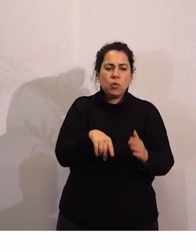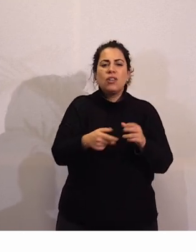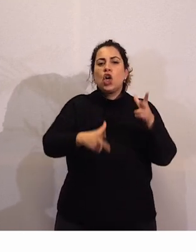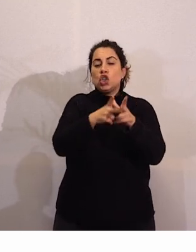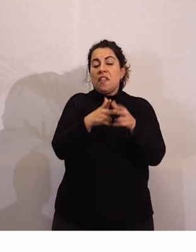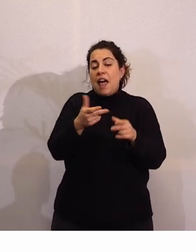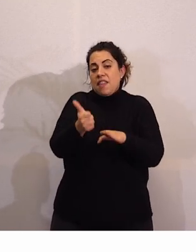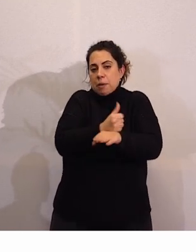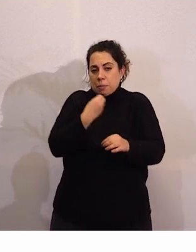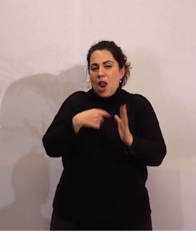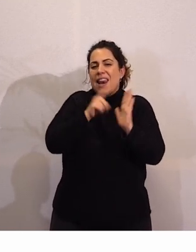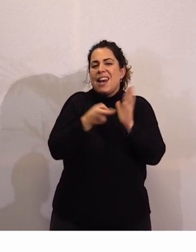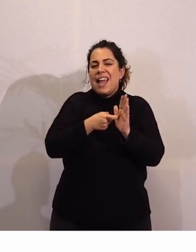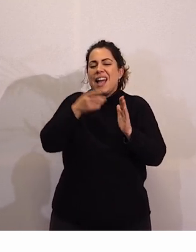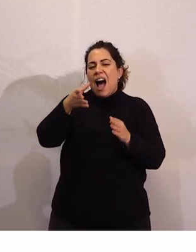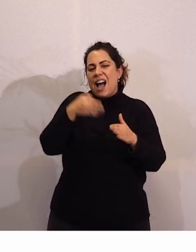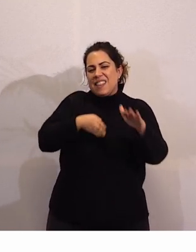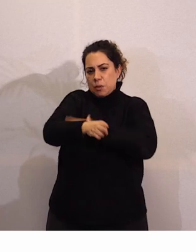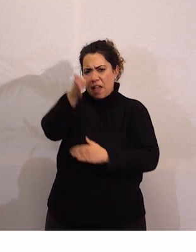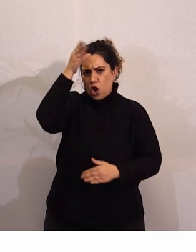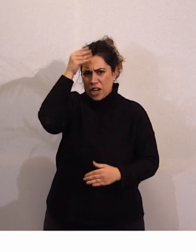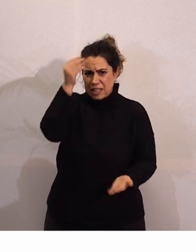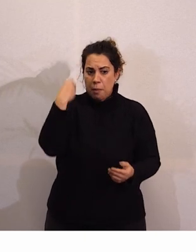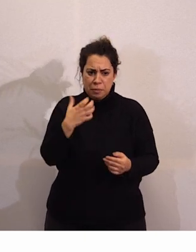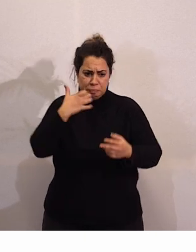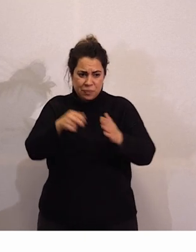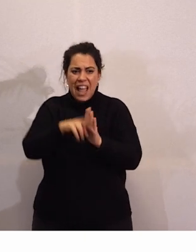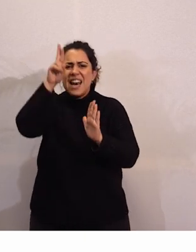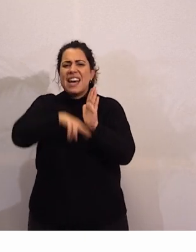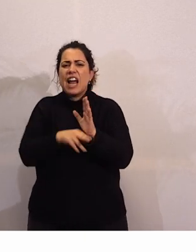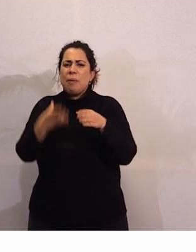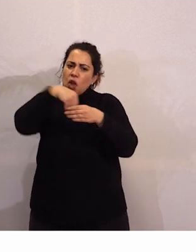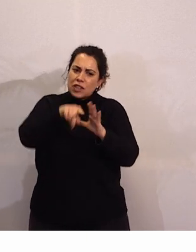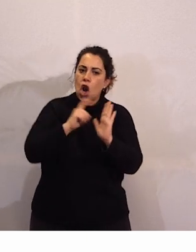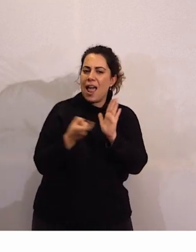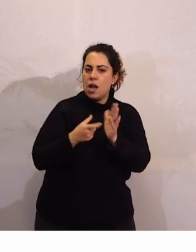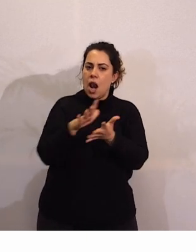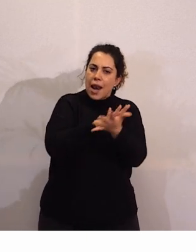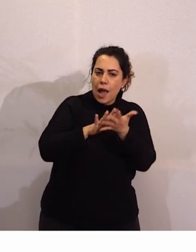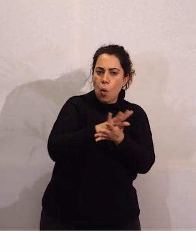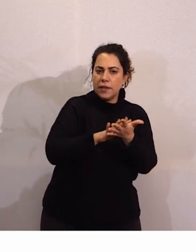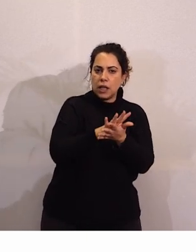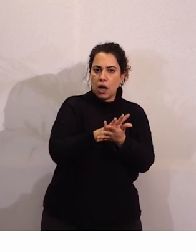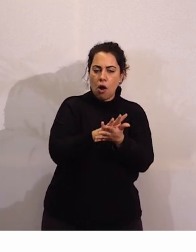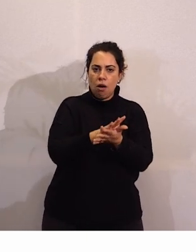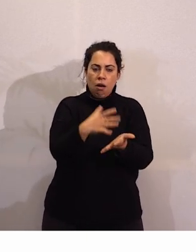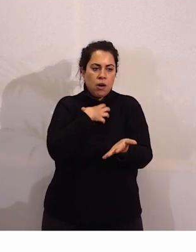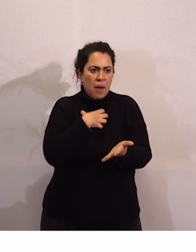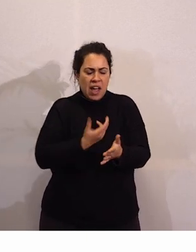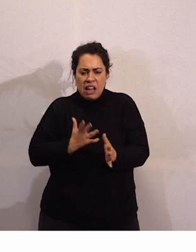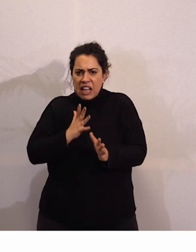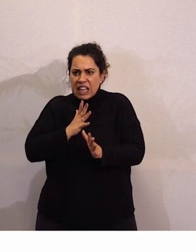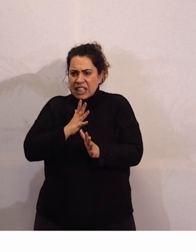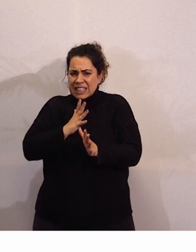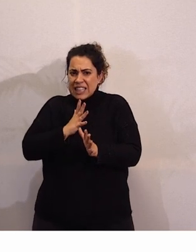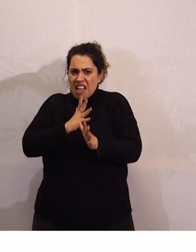accesibilidad cognitiva como para que un reglamento que desarrolla una ley de lengua de signos no estuviera más de 10 años